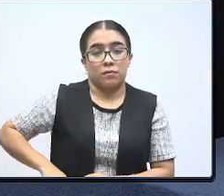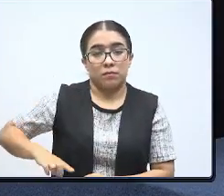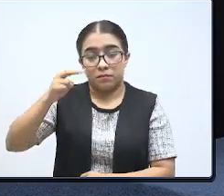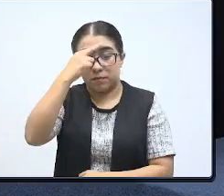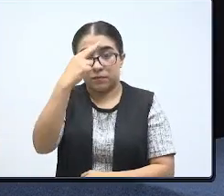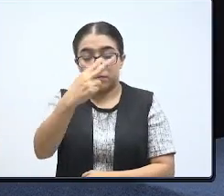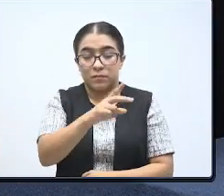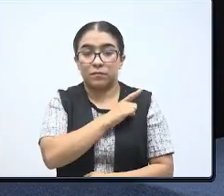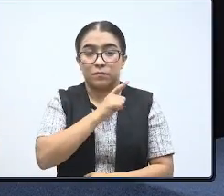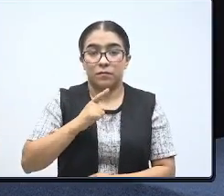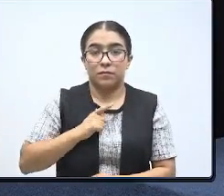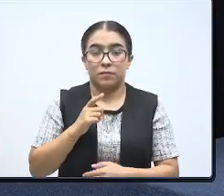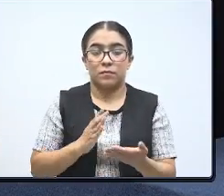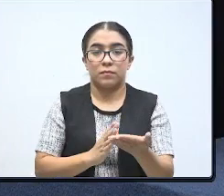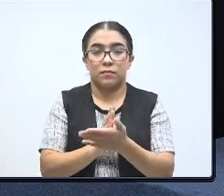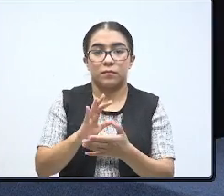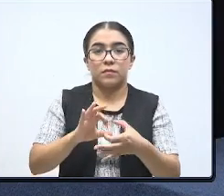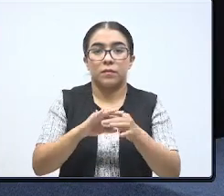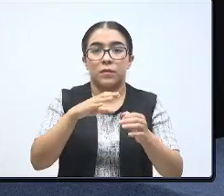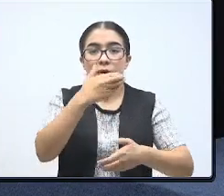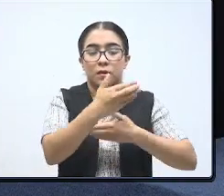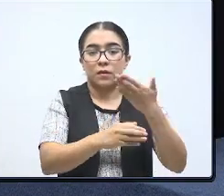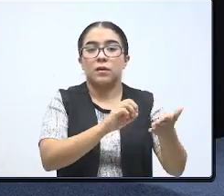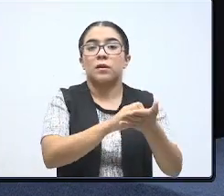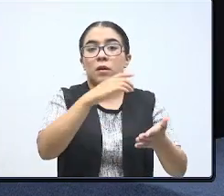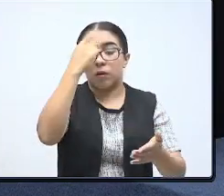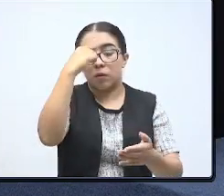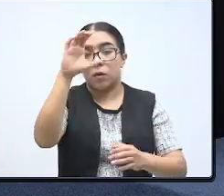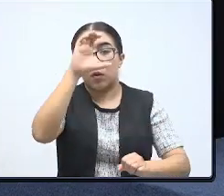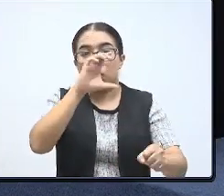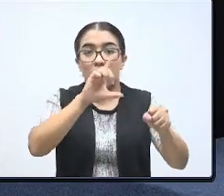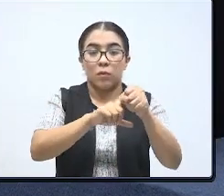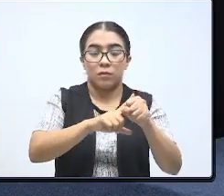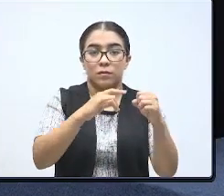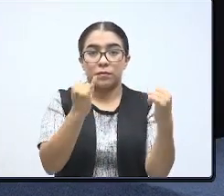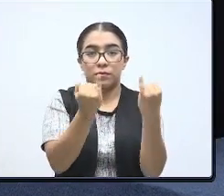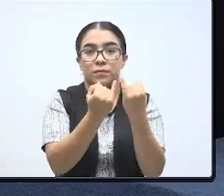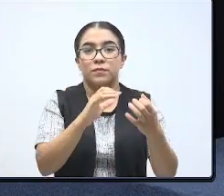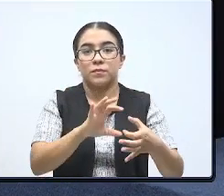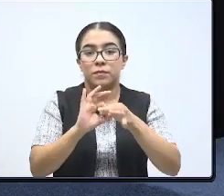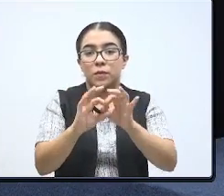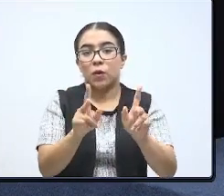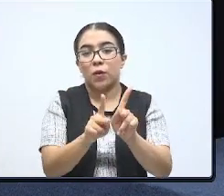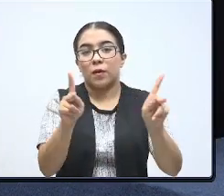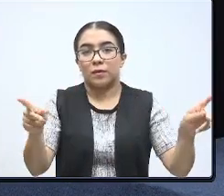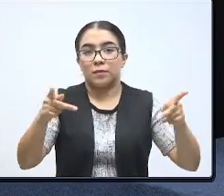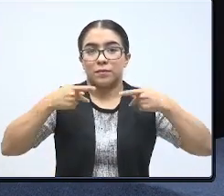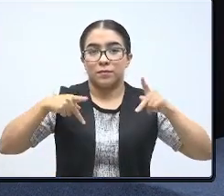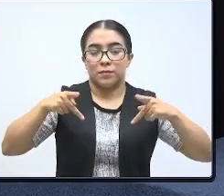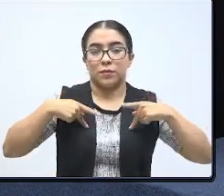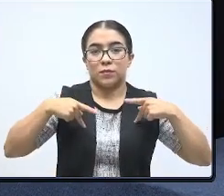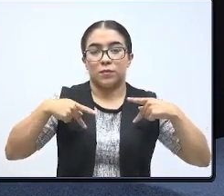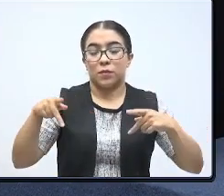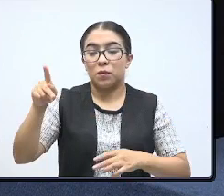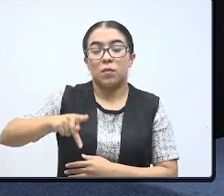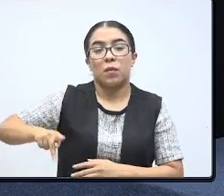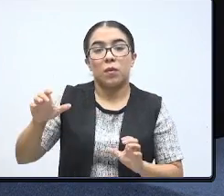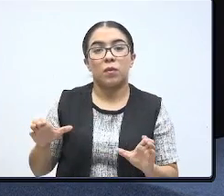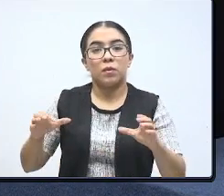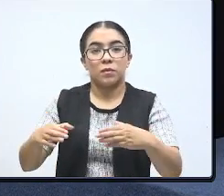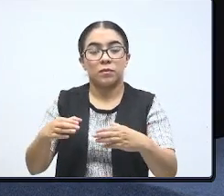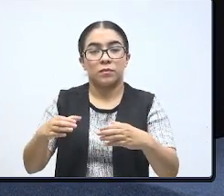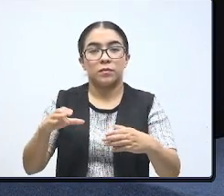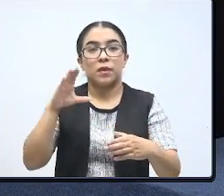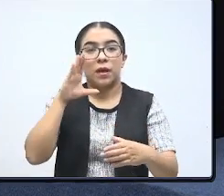garantizar el ejercicio de derecho educativo, culturales y lingüísticos a todas las personas, pueblos y comunidades indígenas o